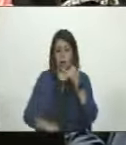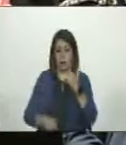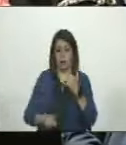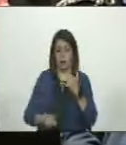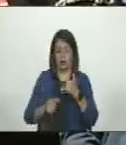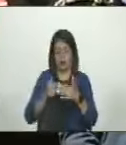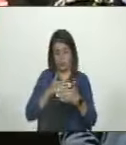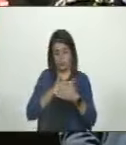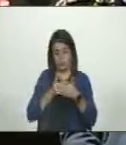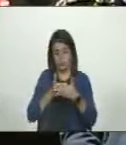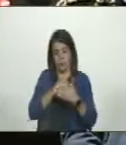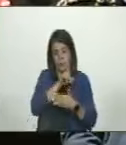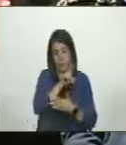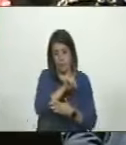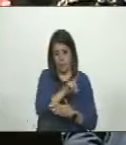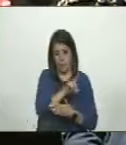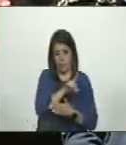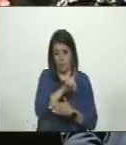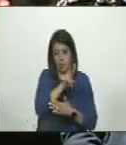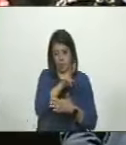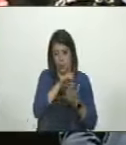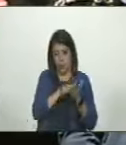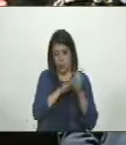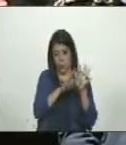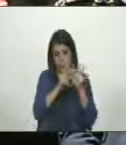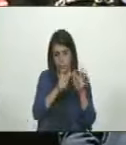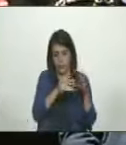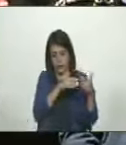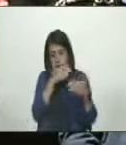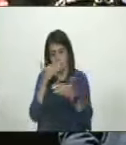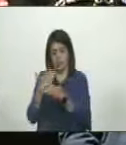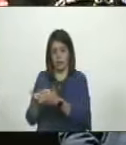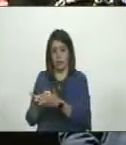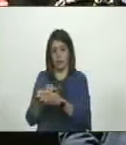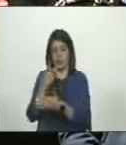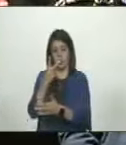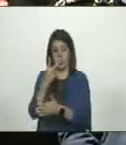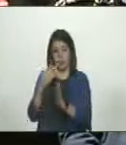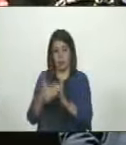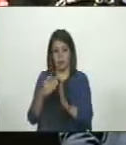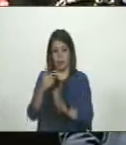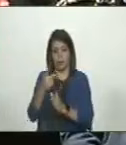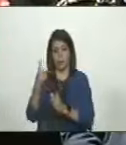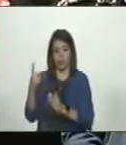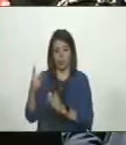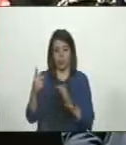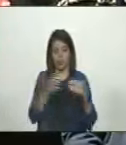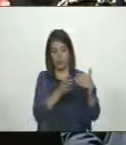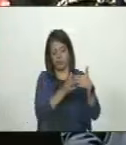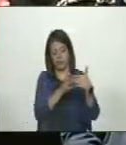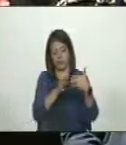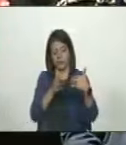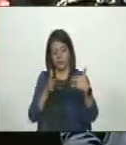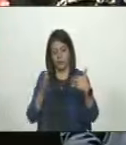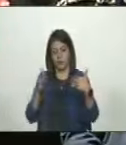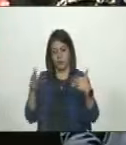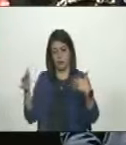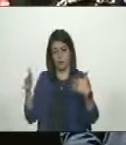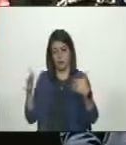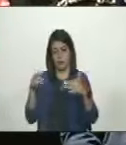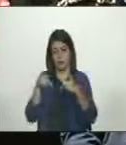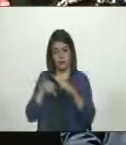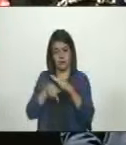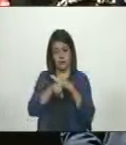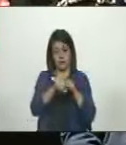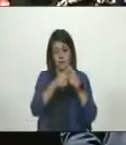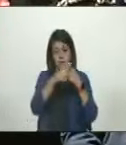comprendidos entre 2017 y 2021 son de carácter externo